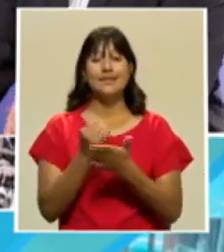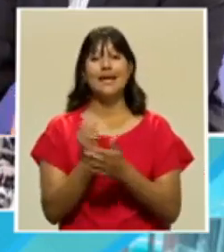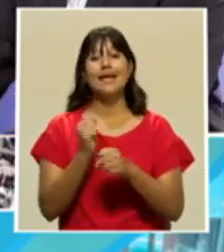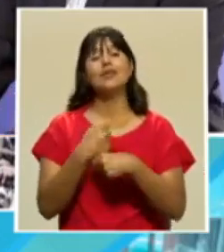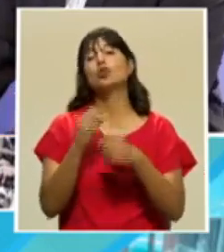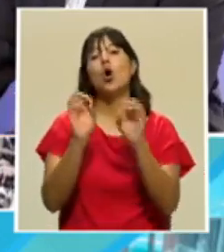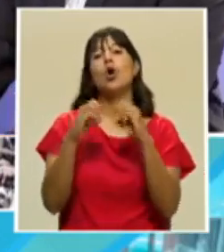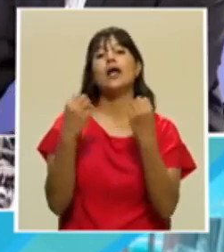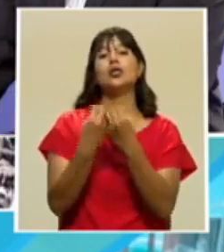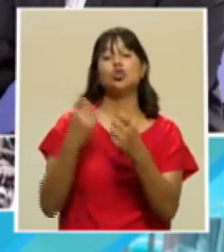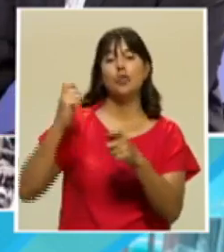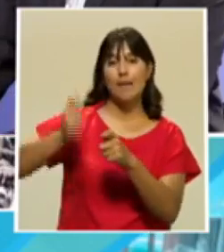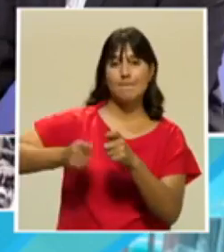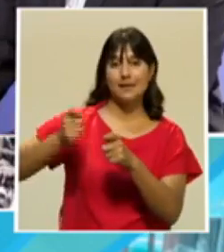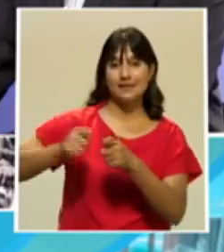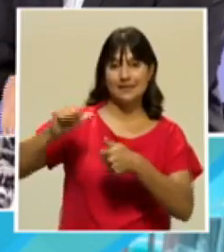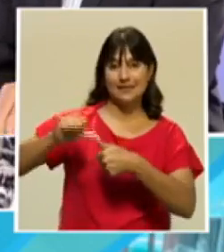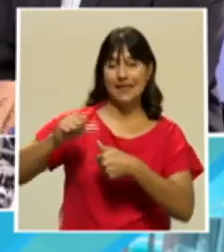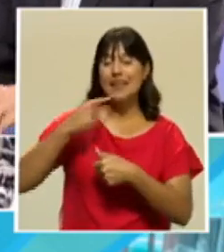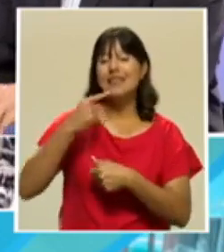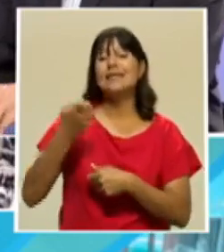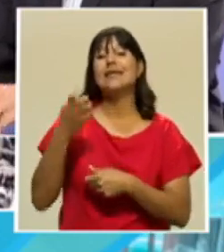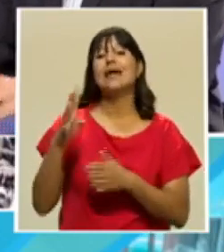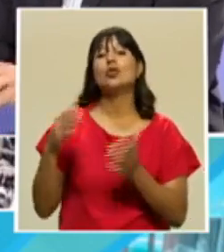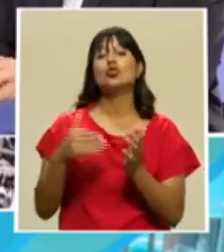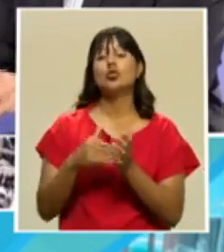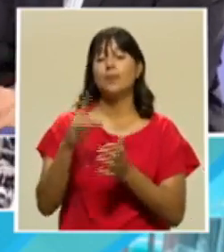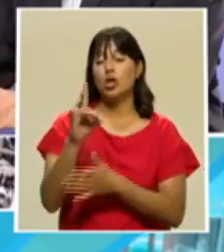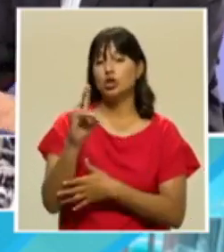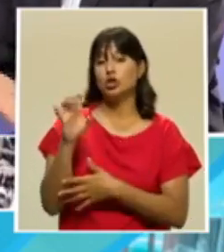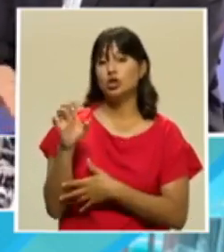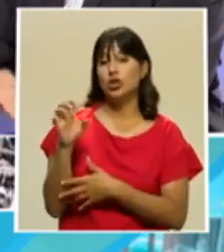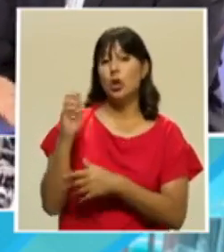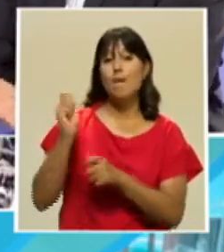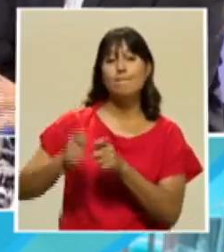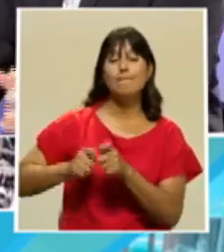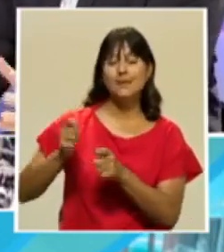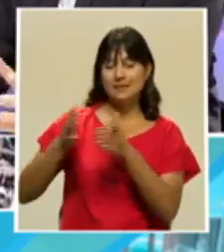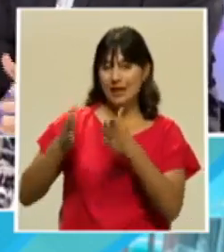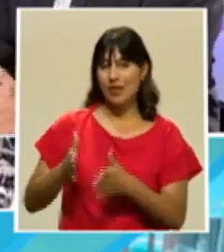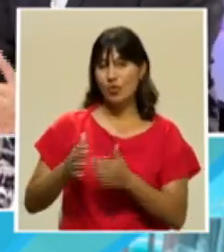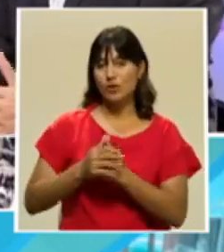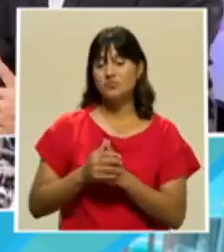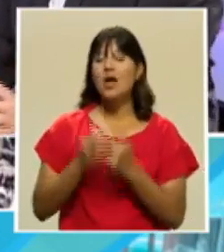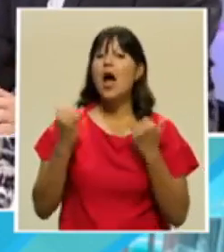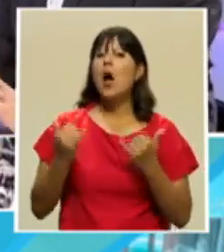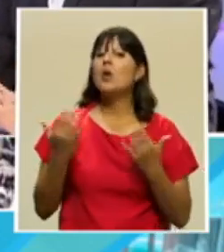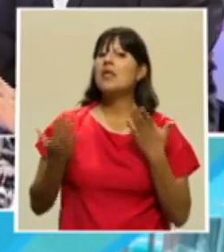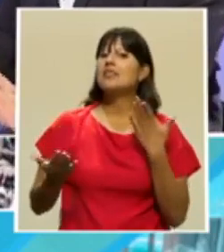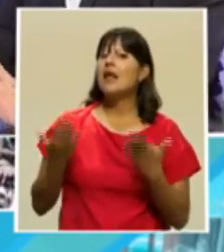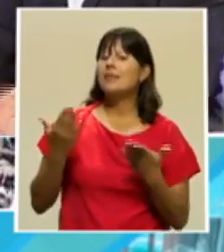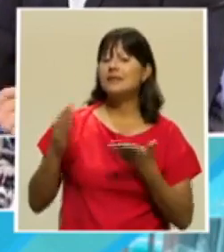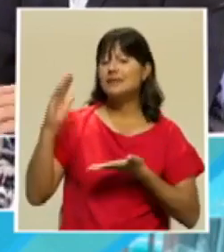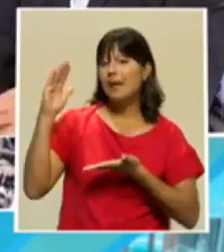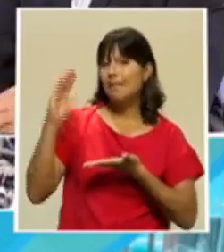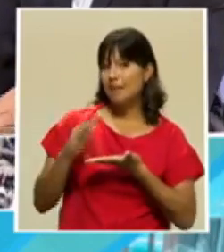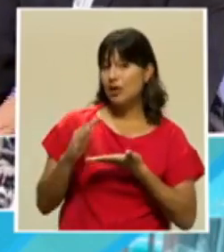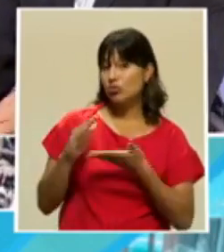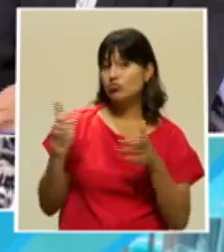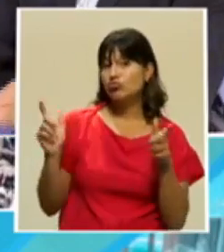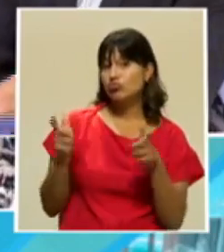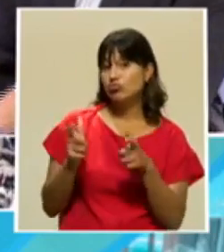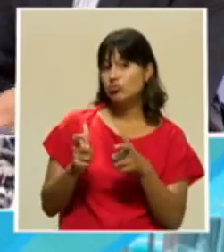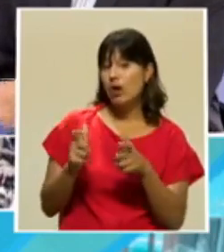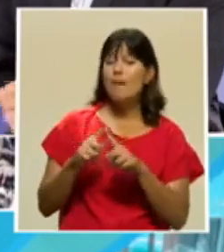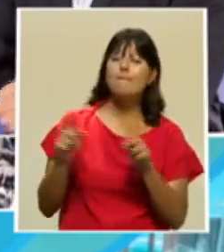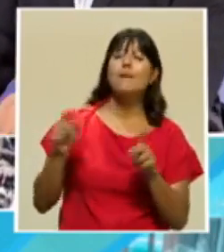Centroamericana, que menciona 14,800 pescadores. Ahora, probablemente sean menos que eso, pero este